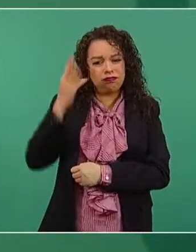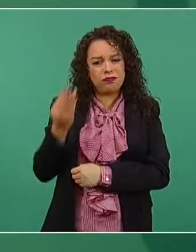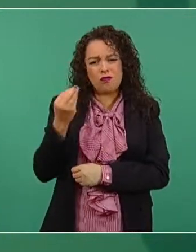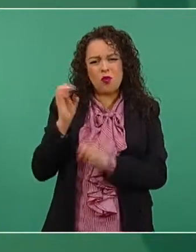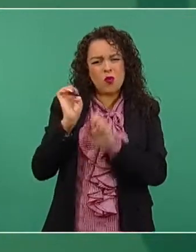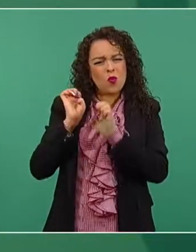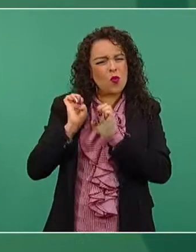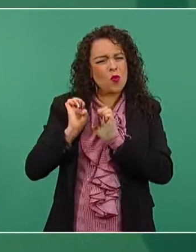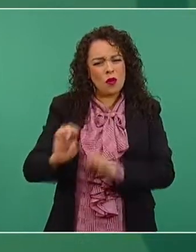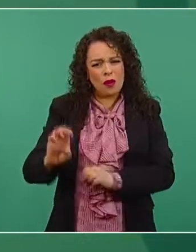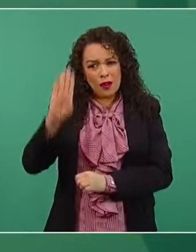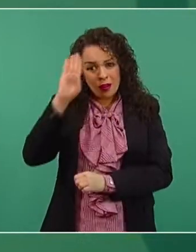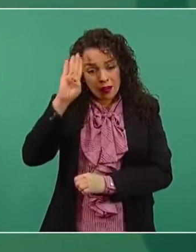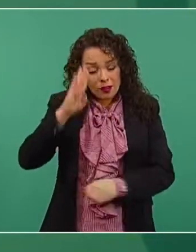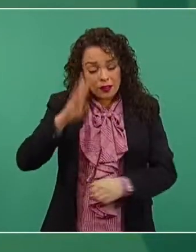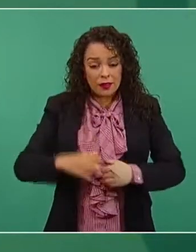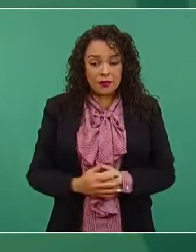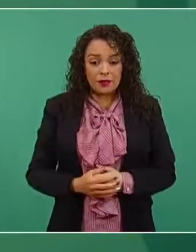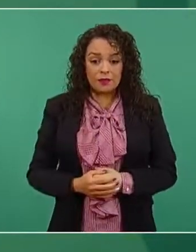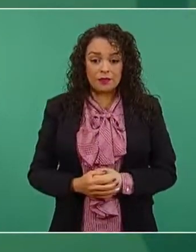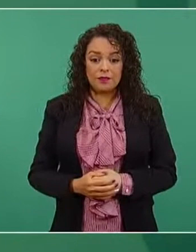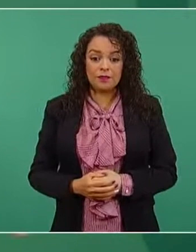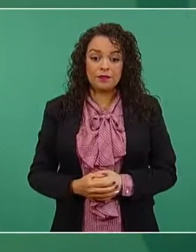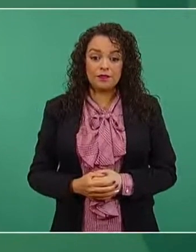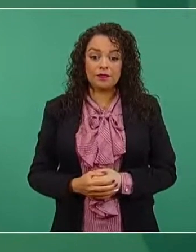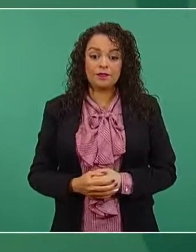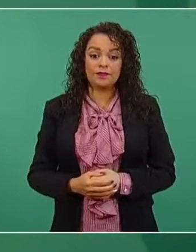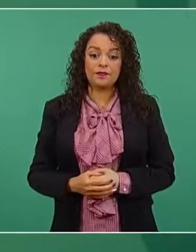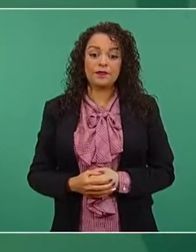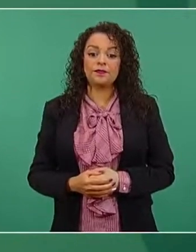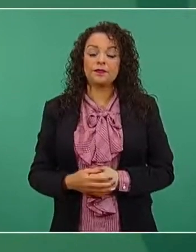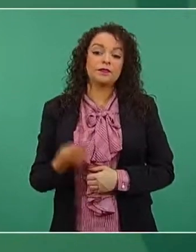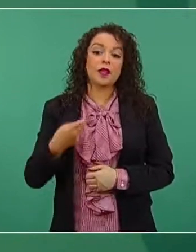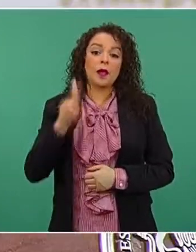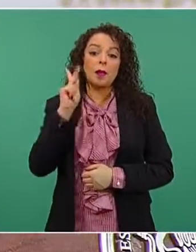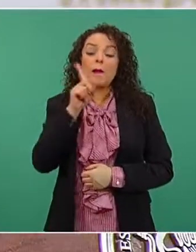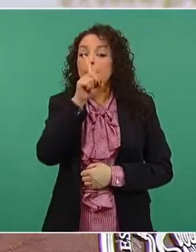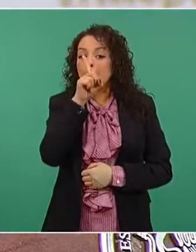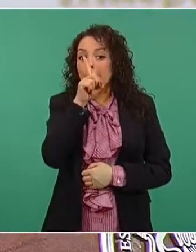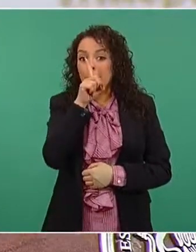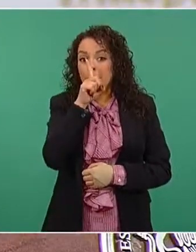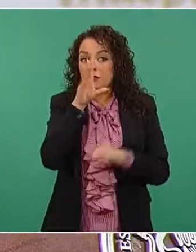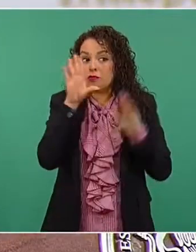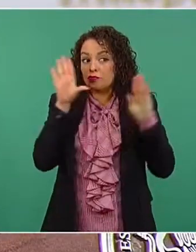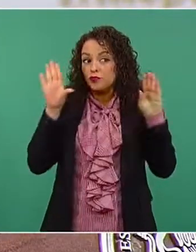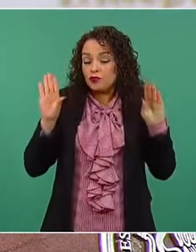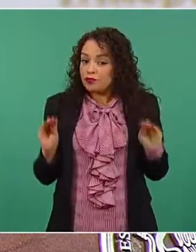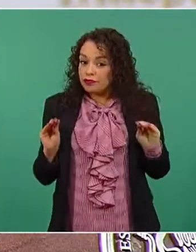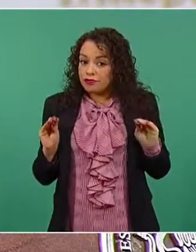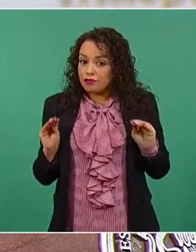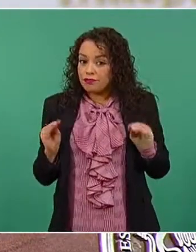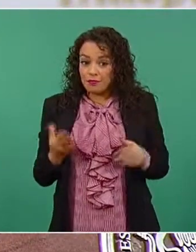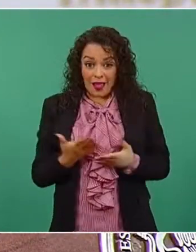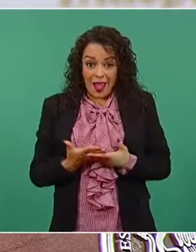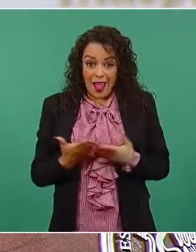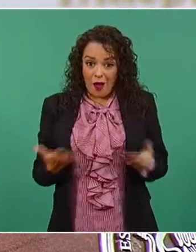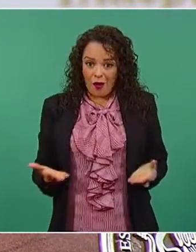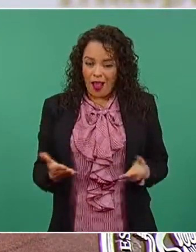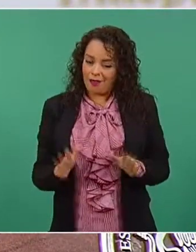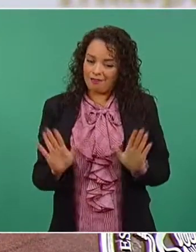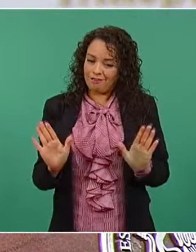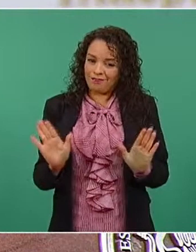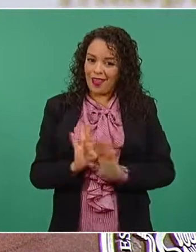todo se silenciaba. Ahora no, por eso hay que